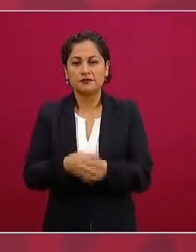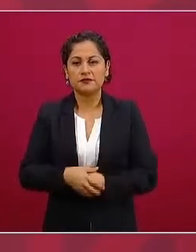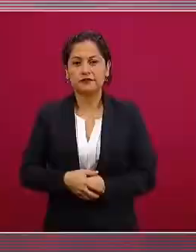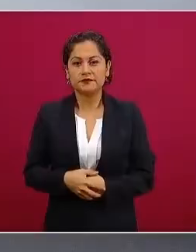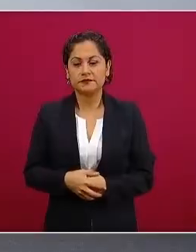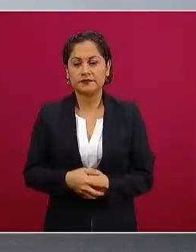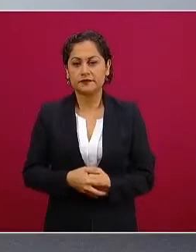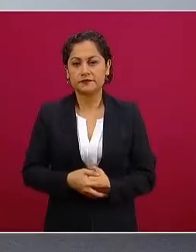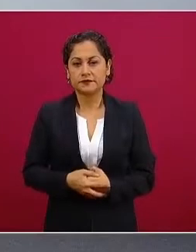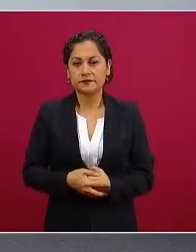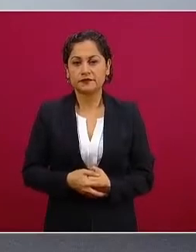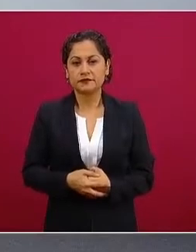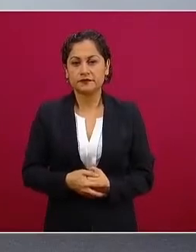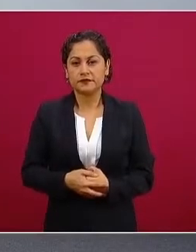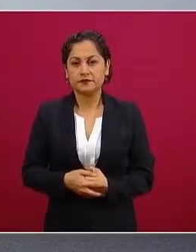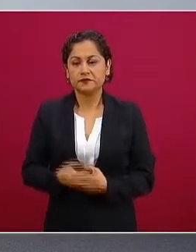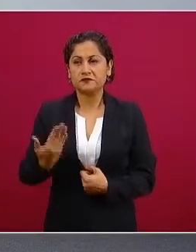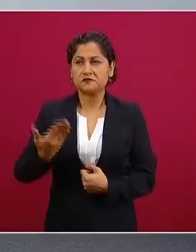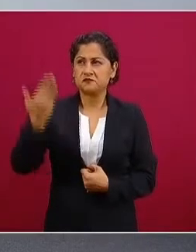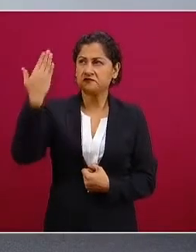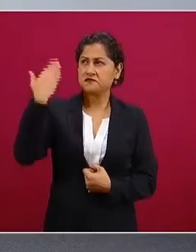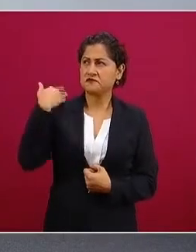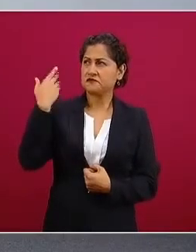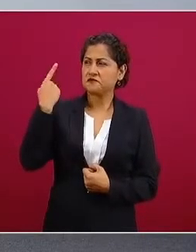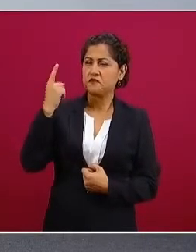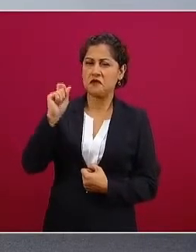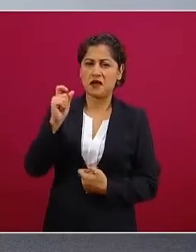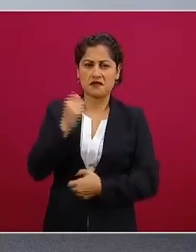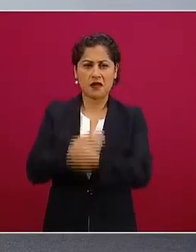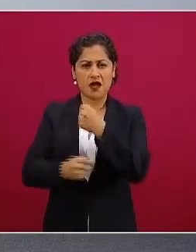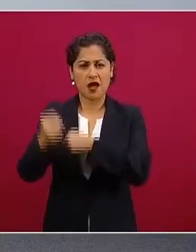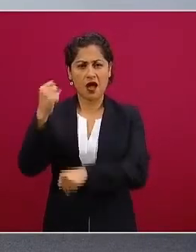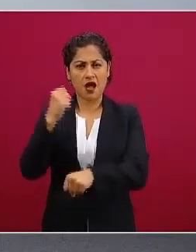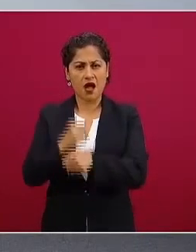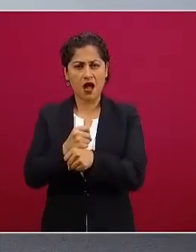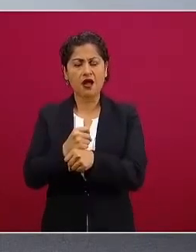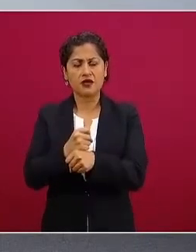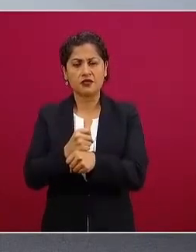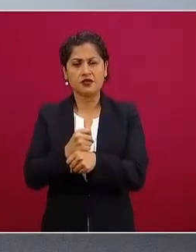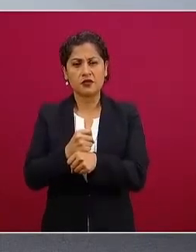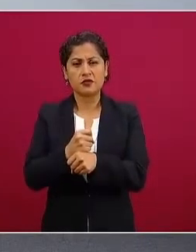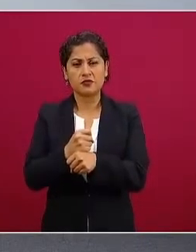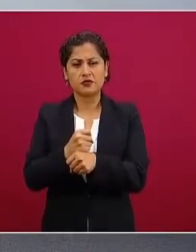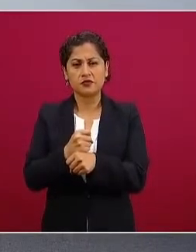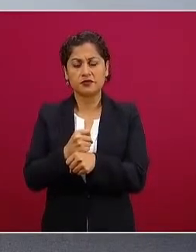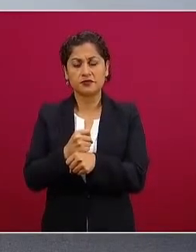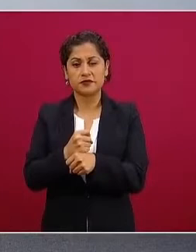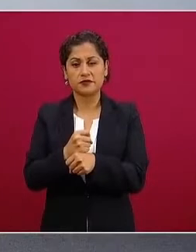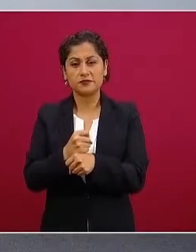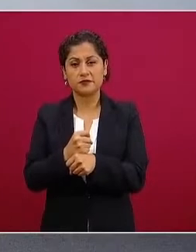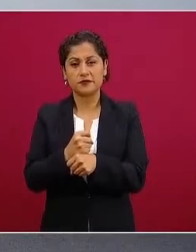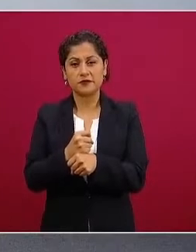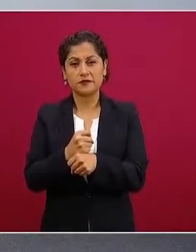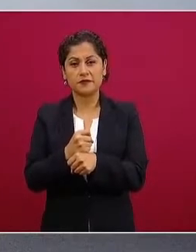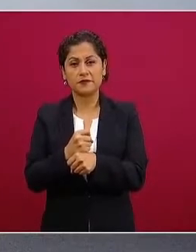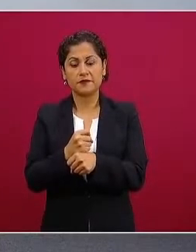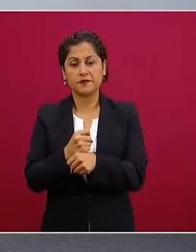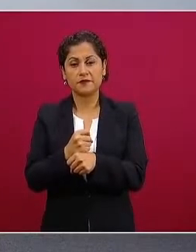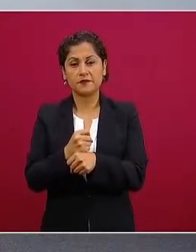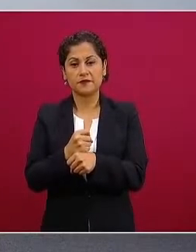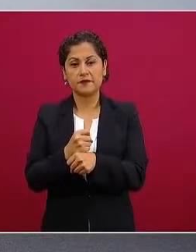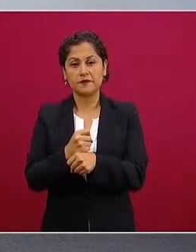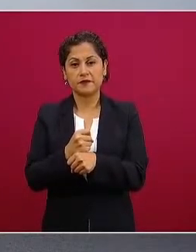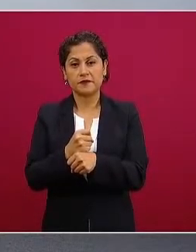hace 20 años porque llevo